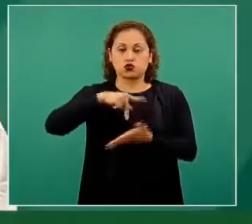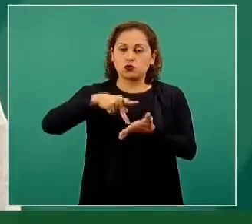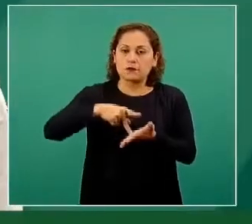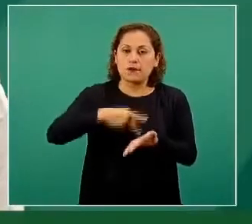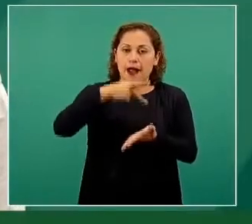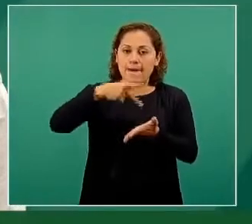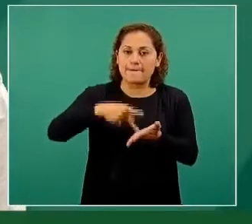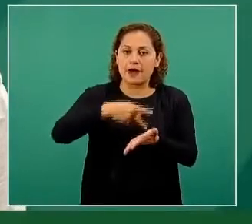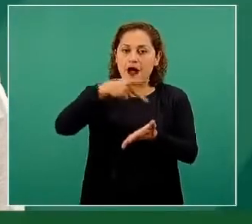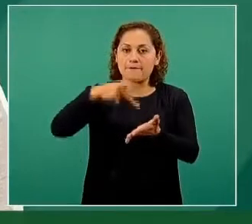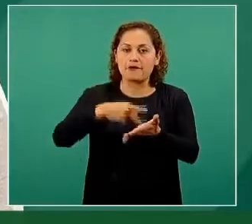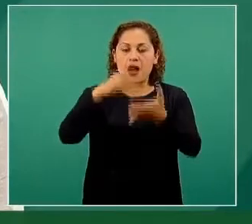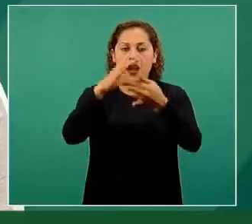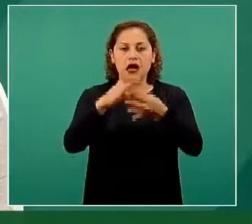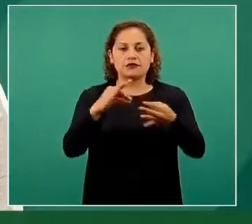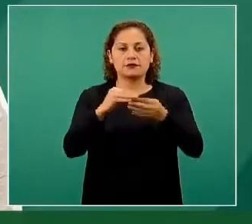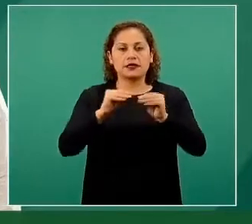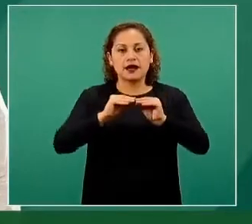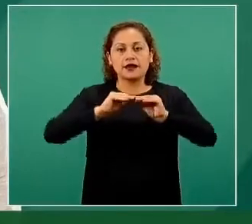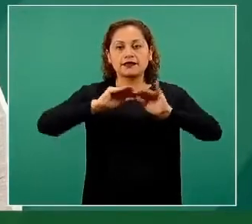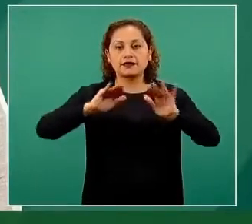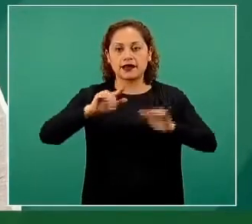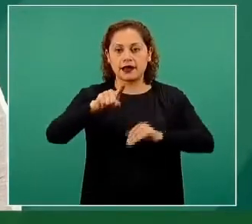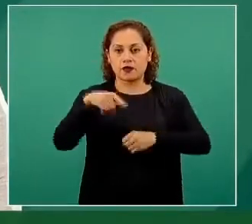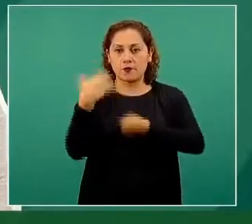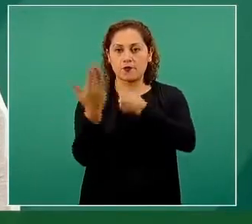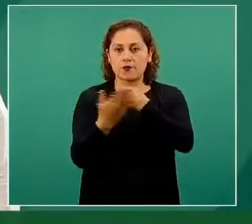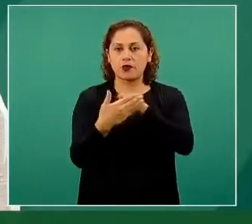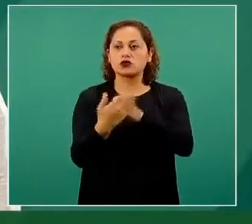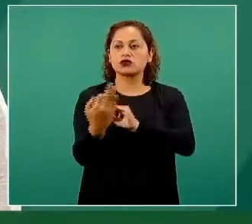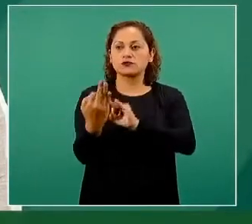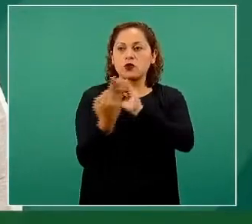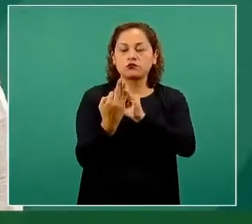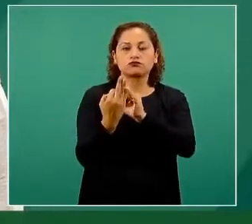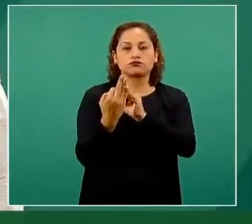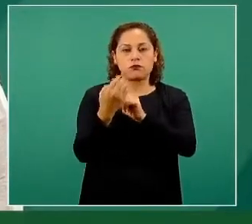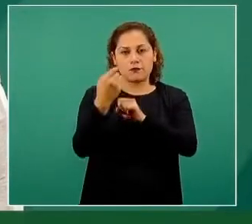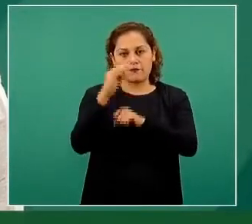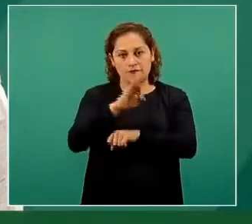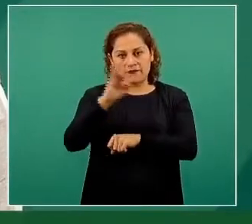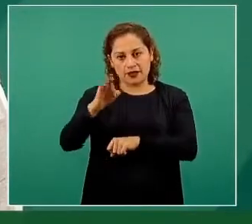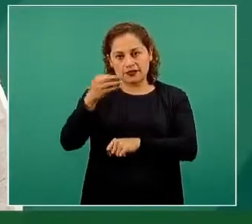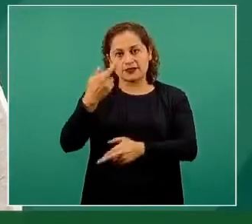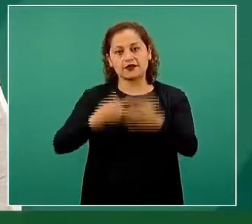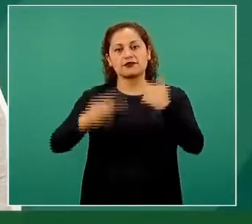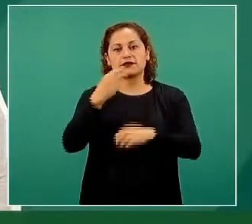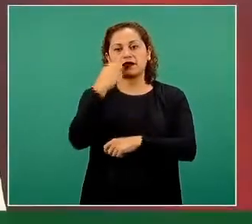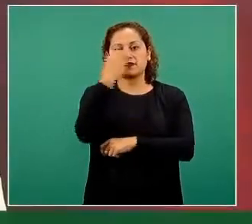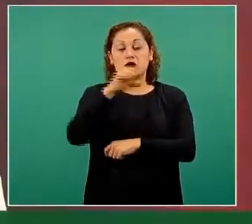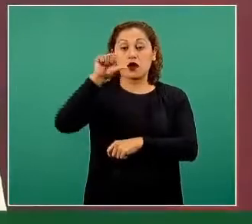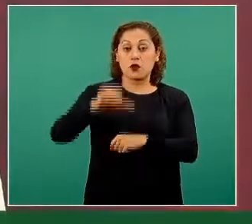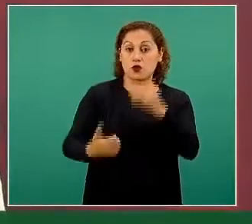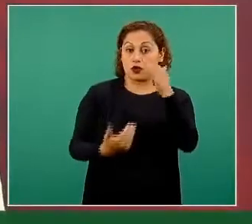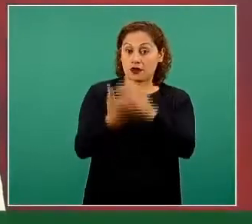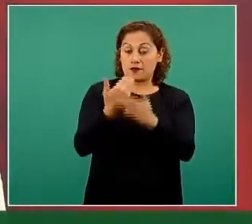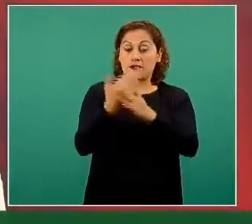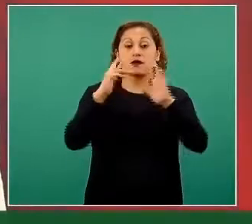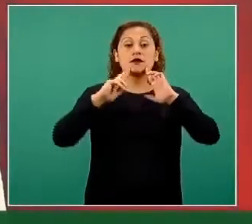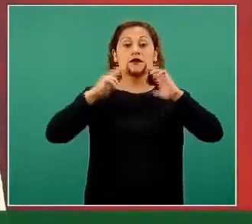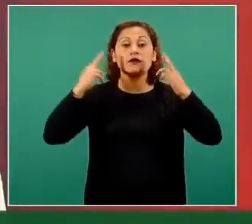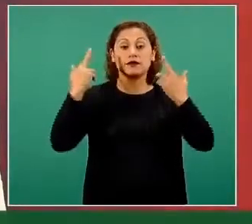acerquemos al proceso de apertura de las aulas. Esta misma mañana tuvimos la reunión periódica que tenemos